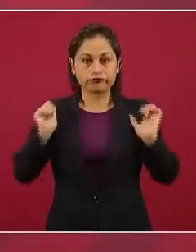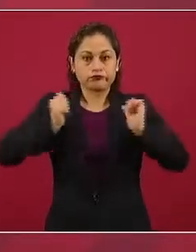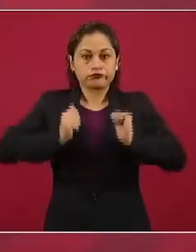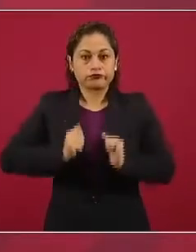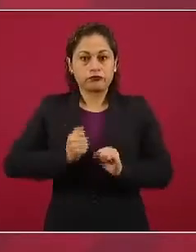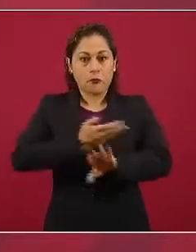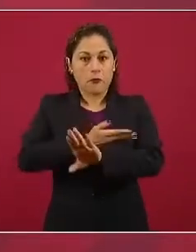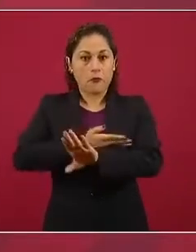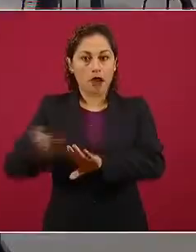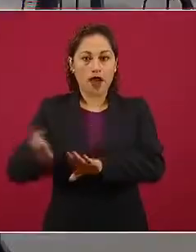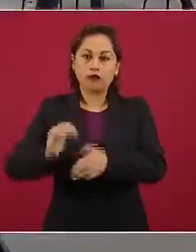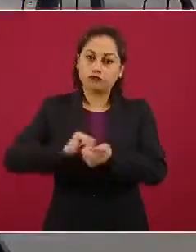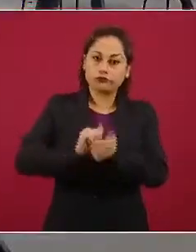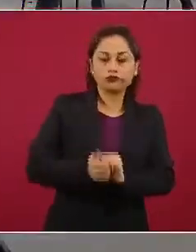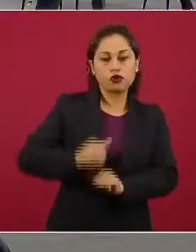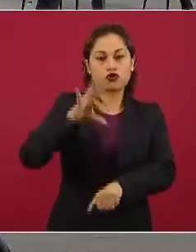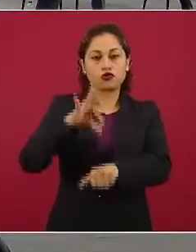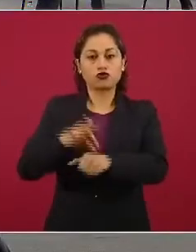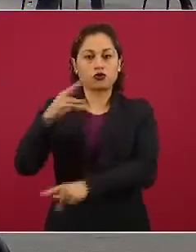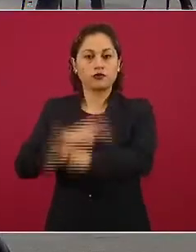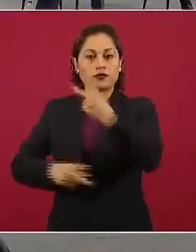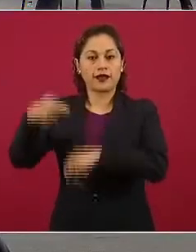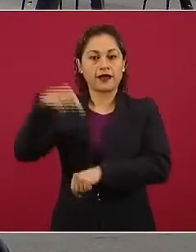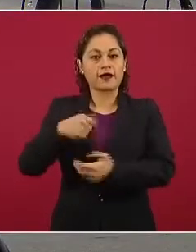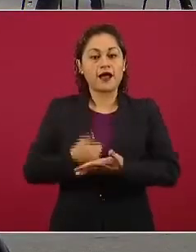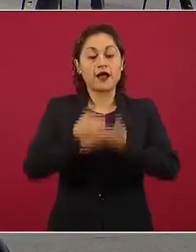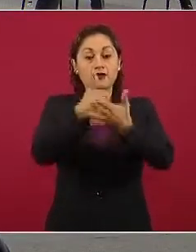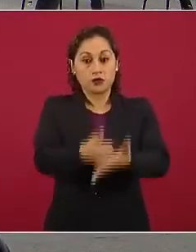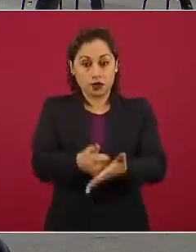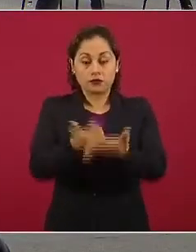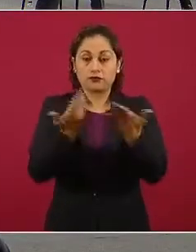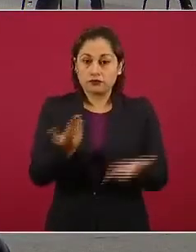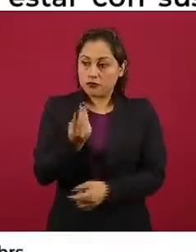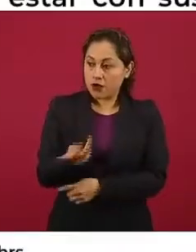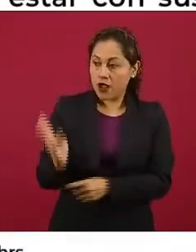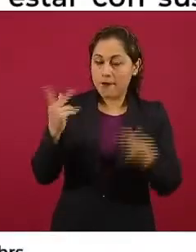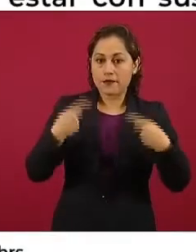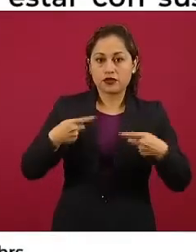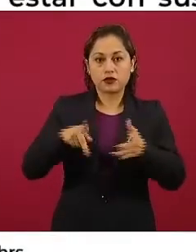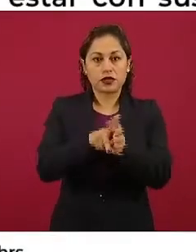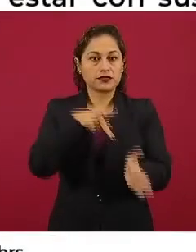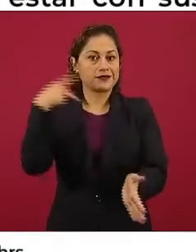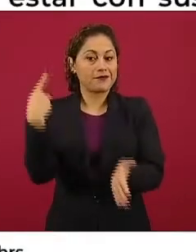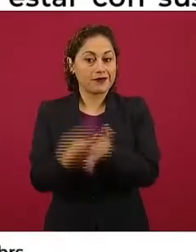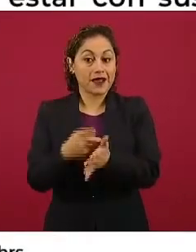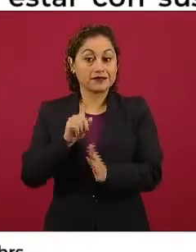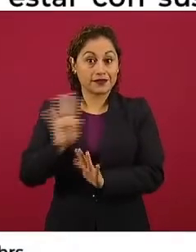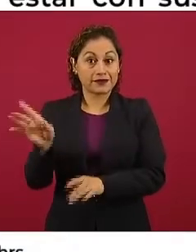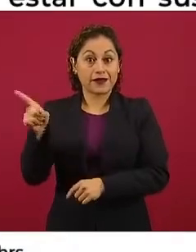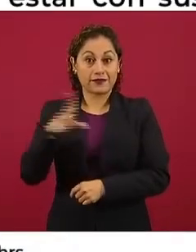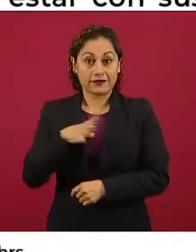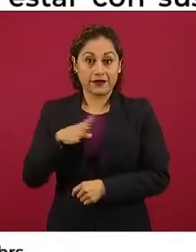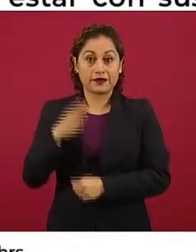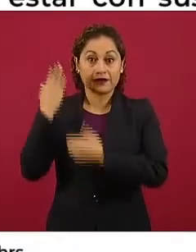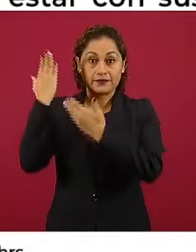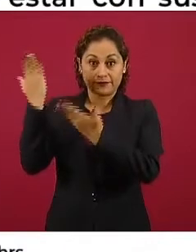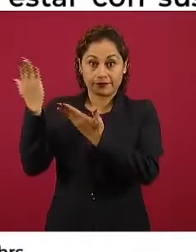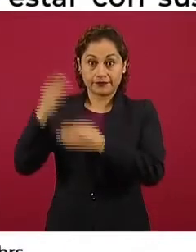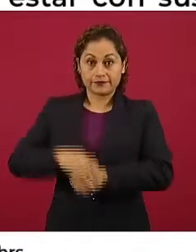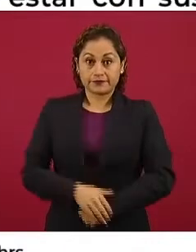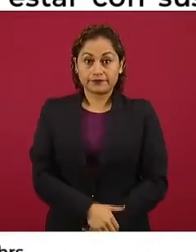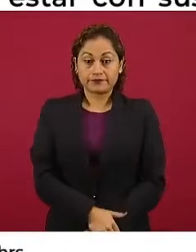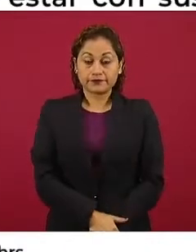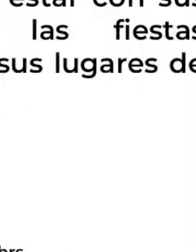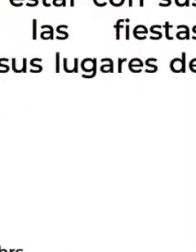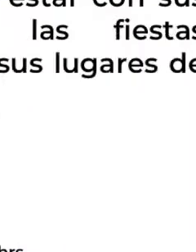bata y venir a ayudar. Entonces, son de confianza, son también personal de base. Y la